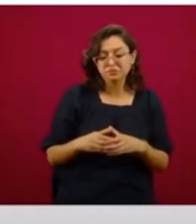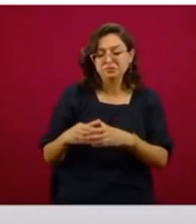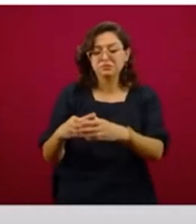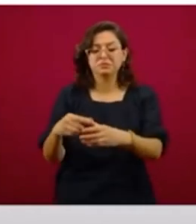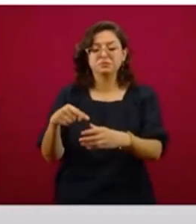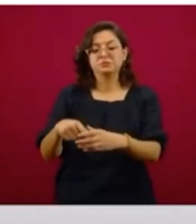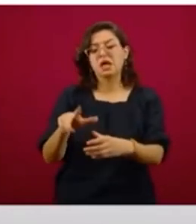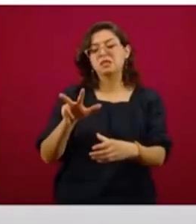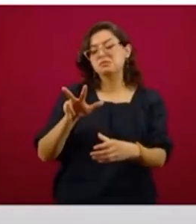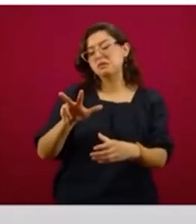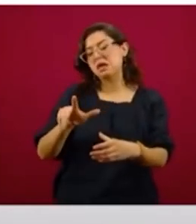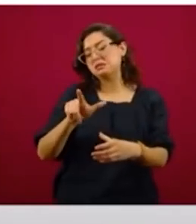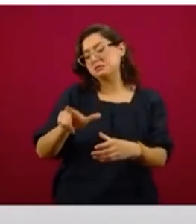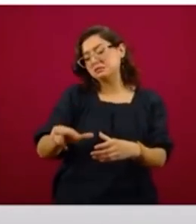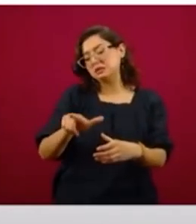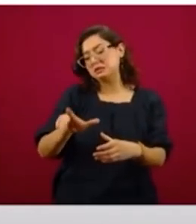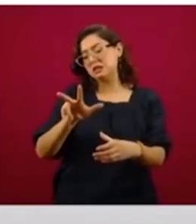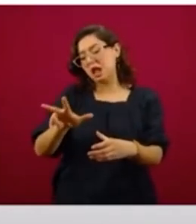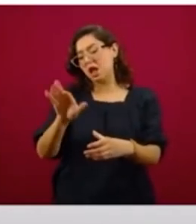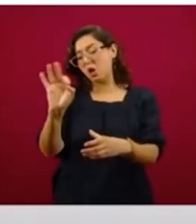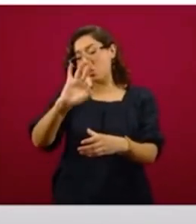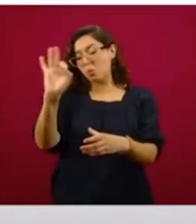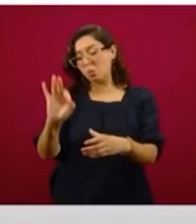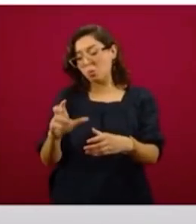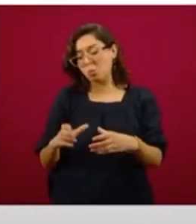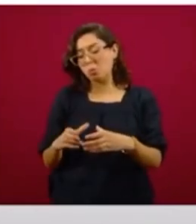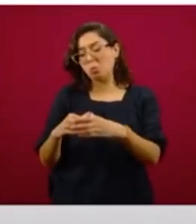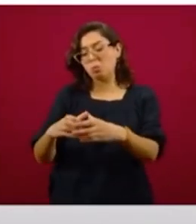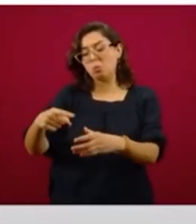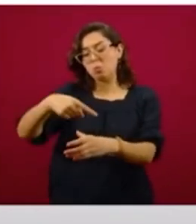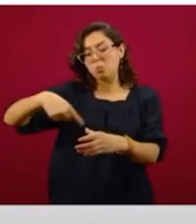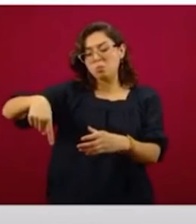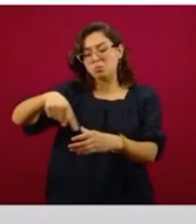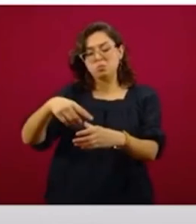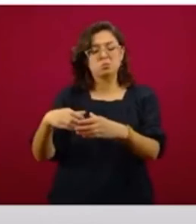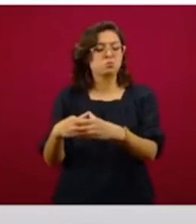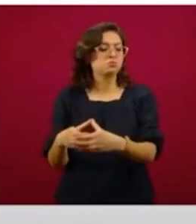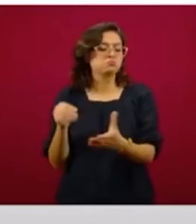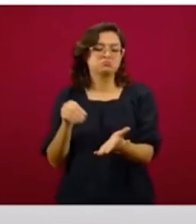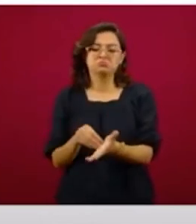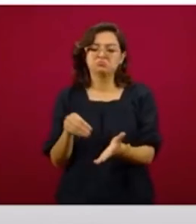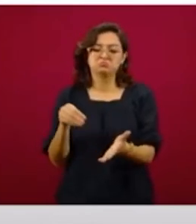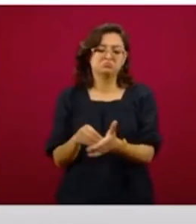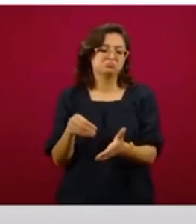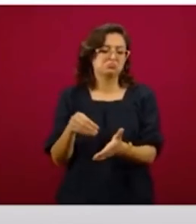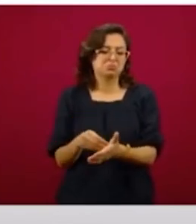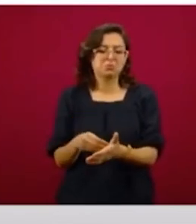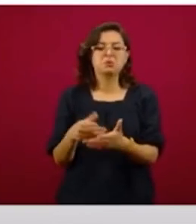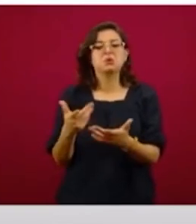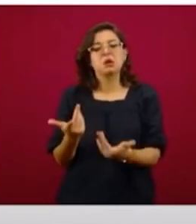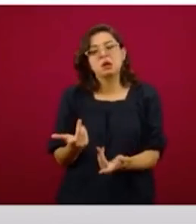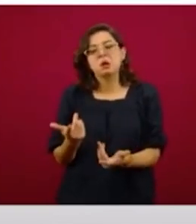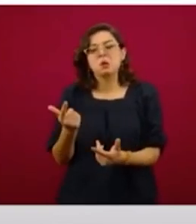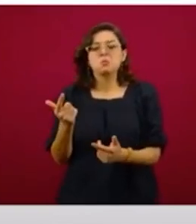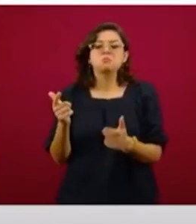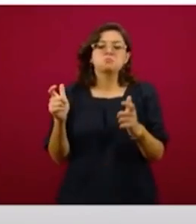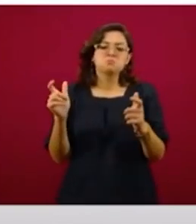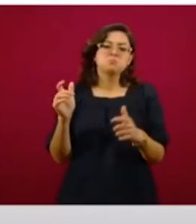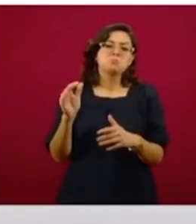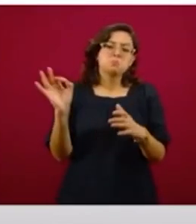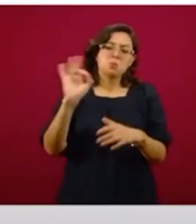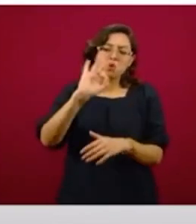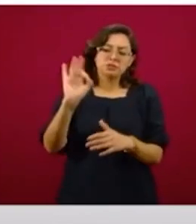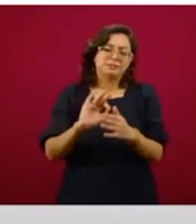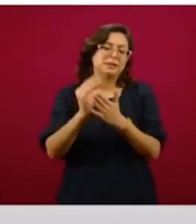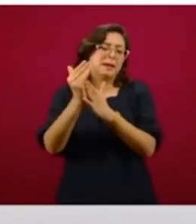18 por ciento de todos los casos. Es una proporción que también se ha mantenido, inclusive ha disminuido algunos puntos porcentuales